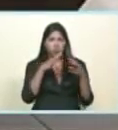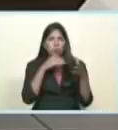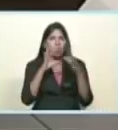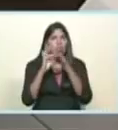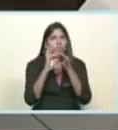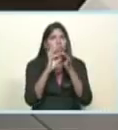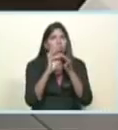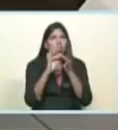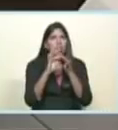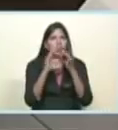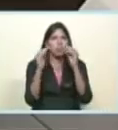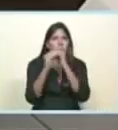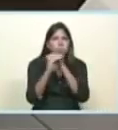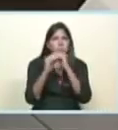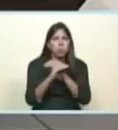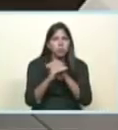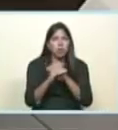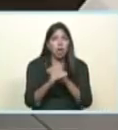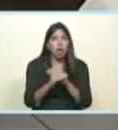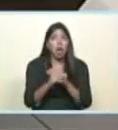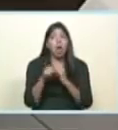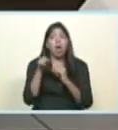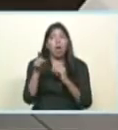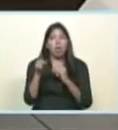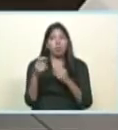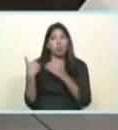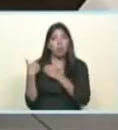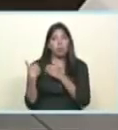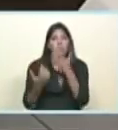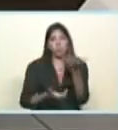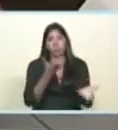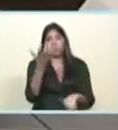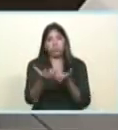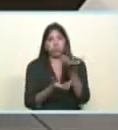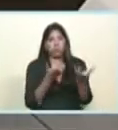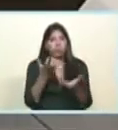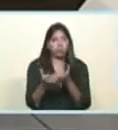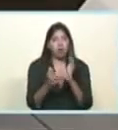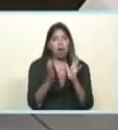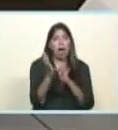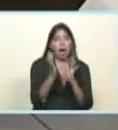que quemó el país durante abril, mayo, junio y julio pidiendo elecciones,